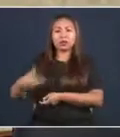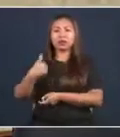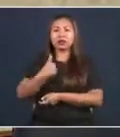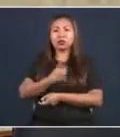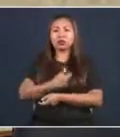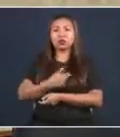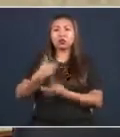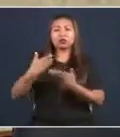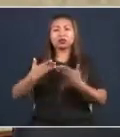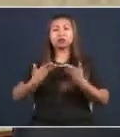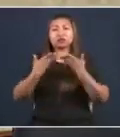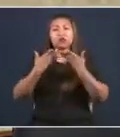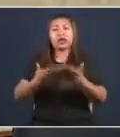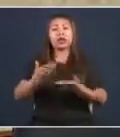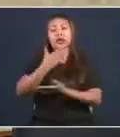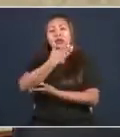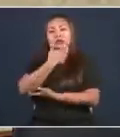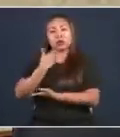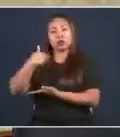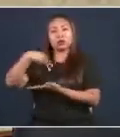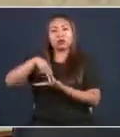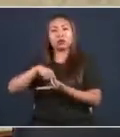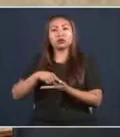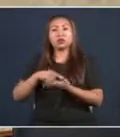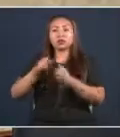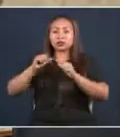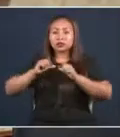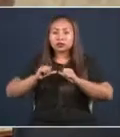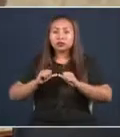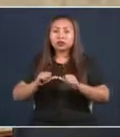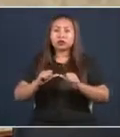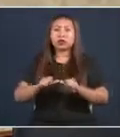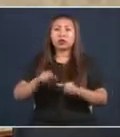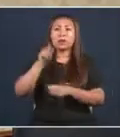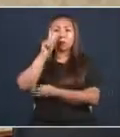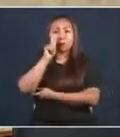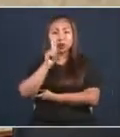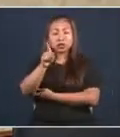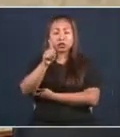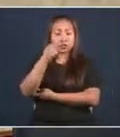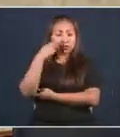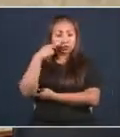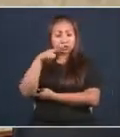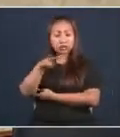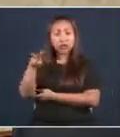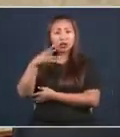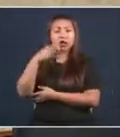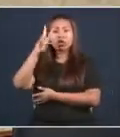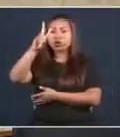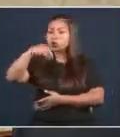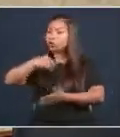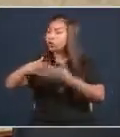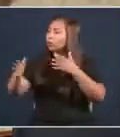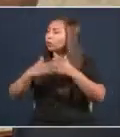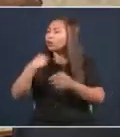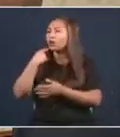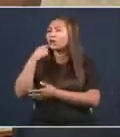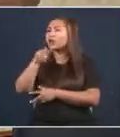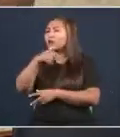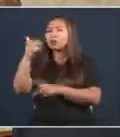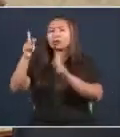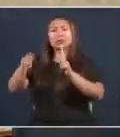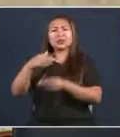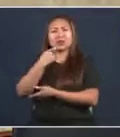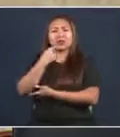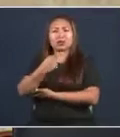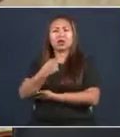dejarlos en las mejores posiciones laborales. Por ellos miremos. No importa que nos digan. Volvámosle